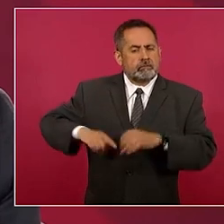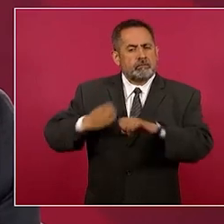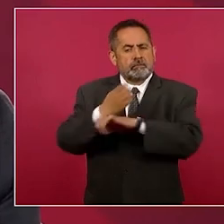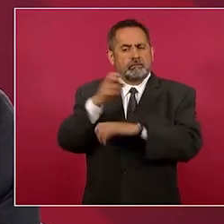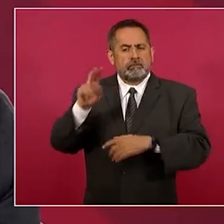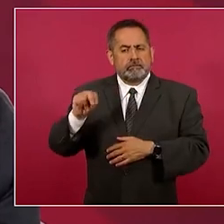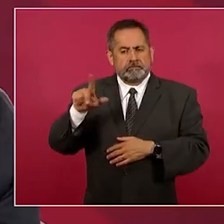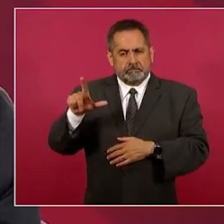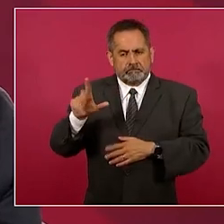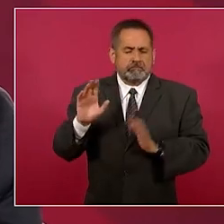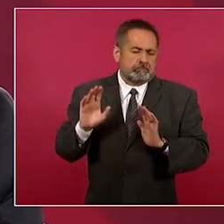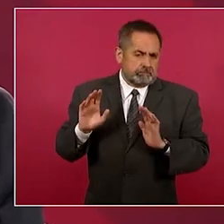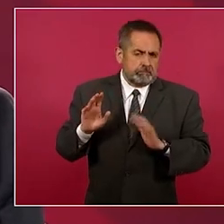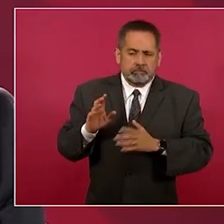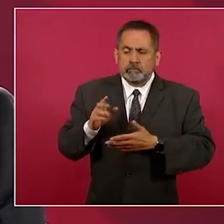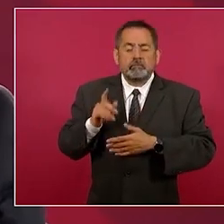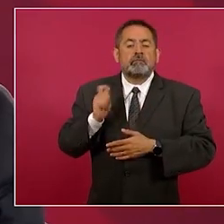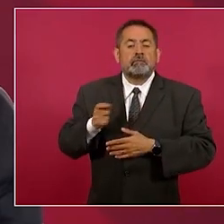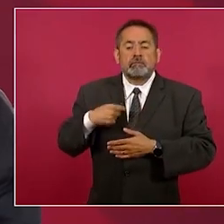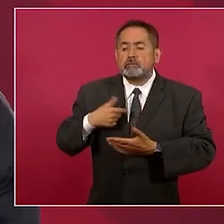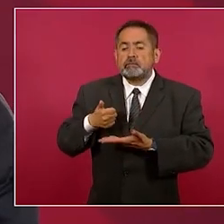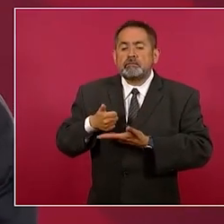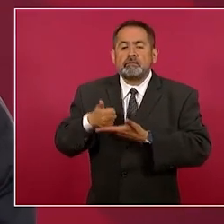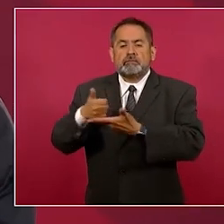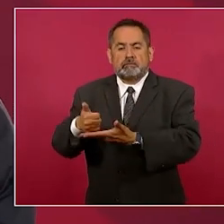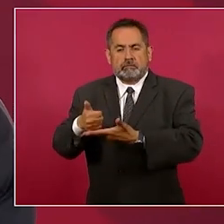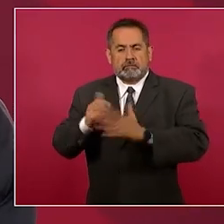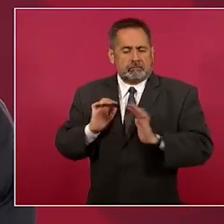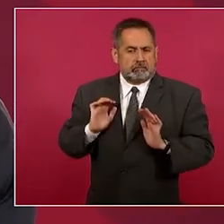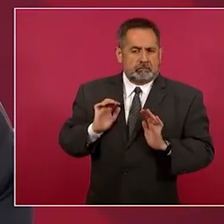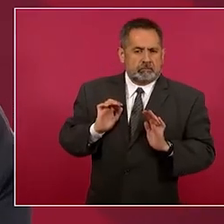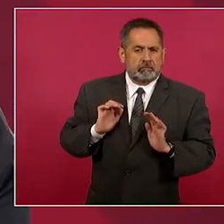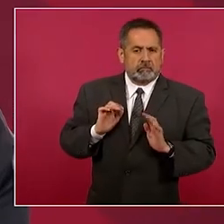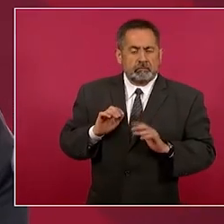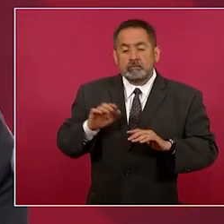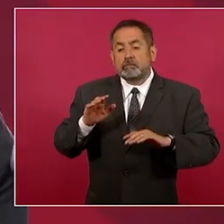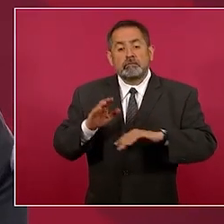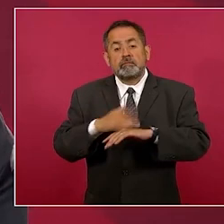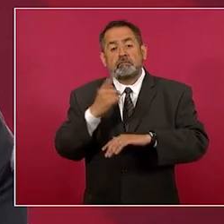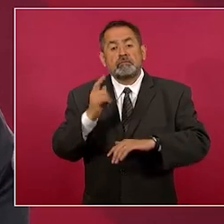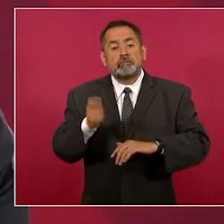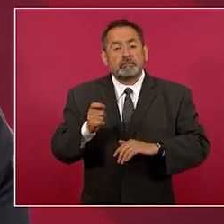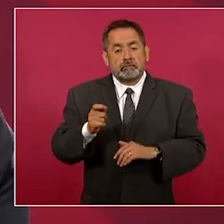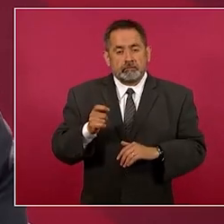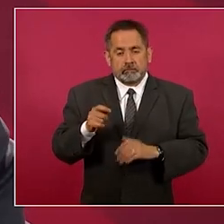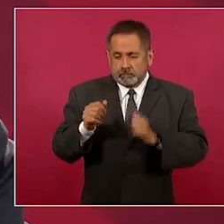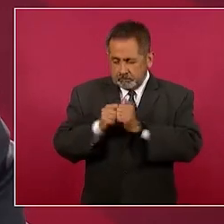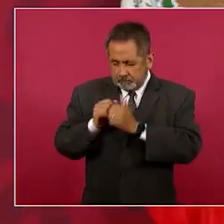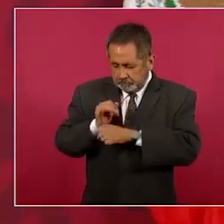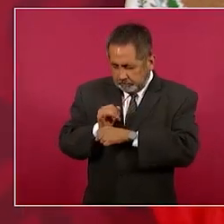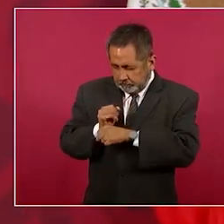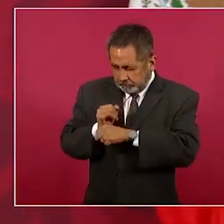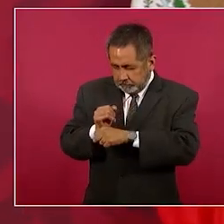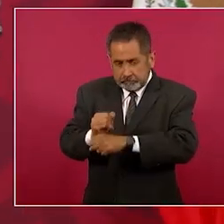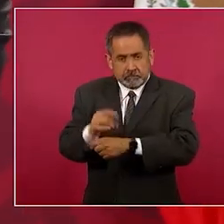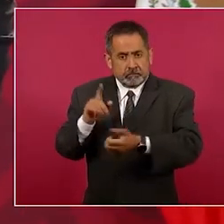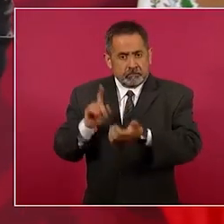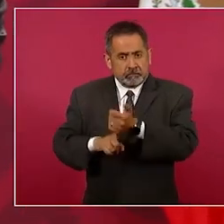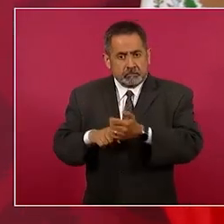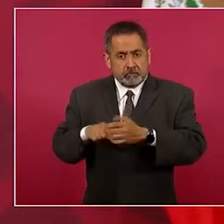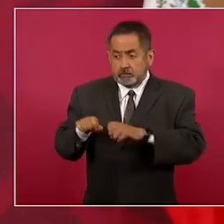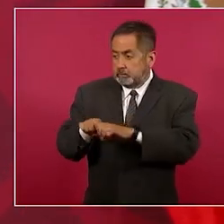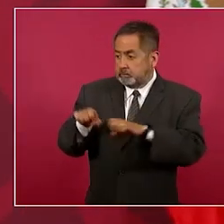Nuevo León es ayudar porque en otros casos con investigaciones del